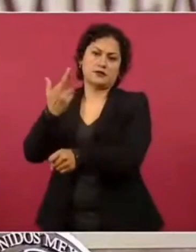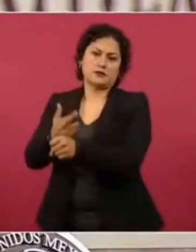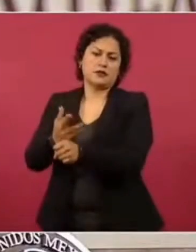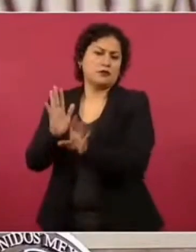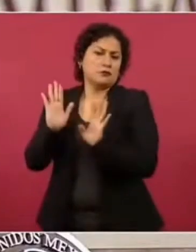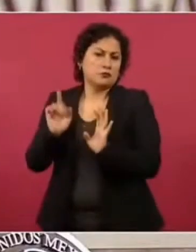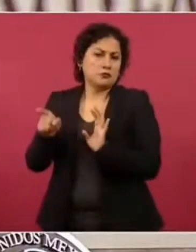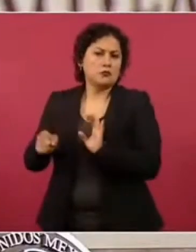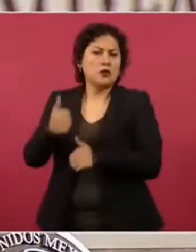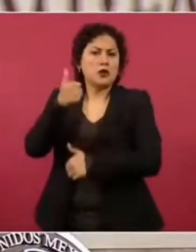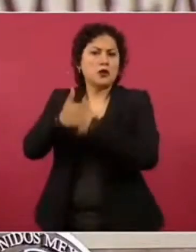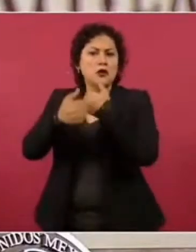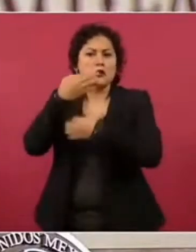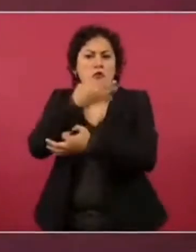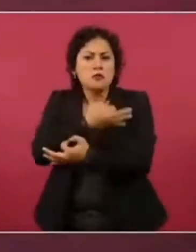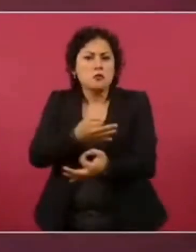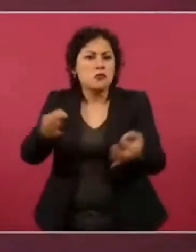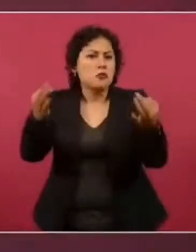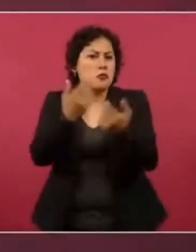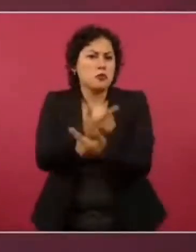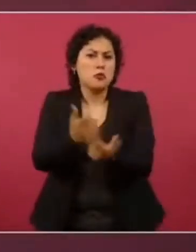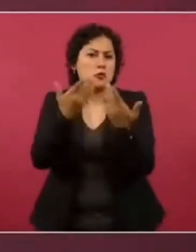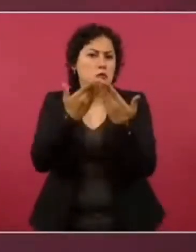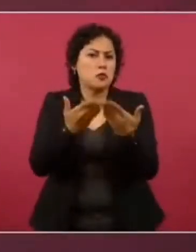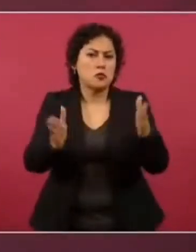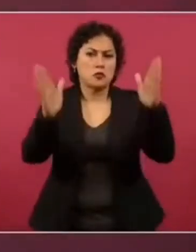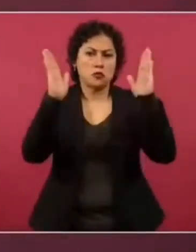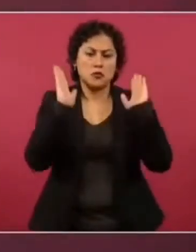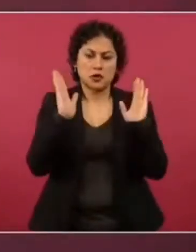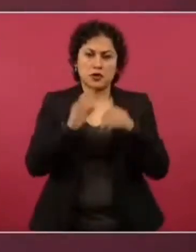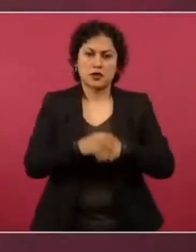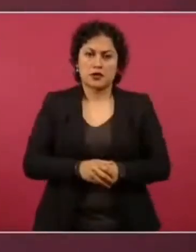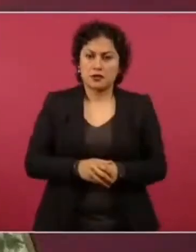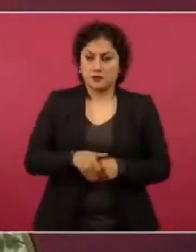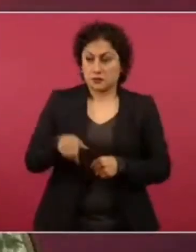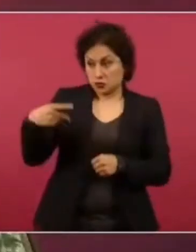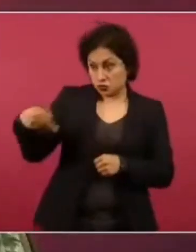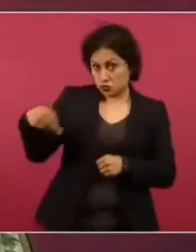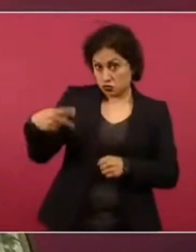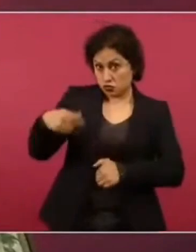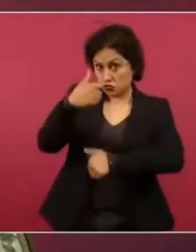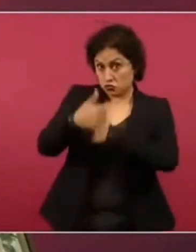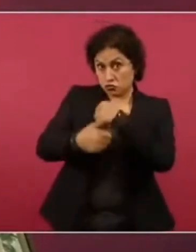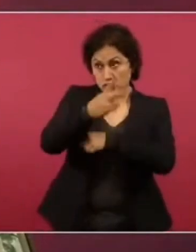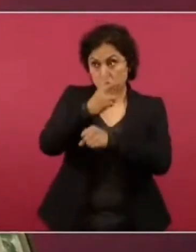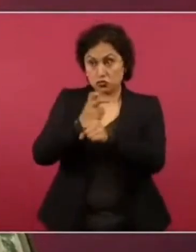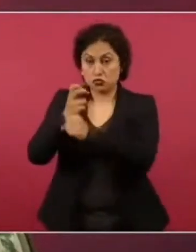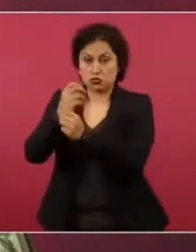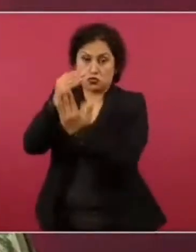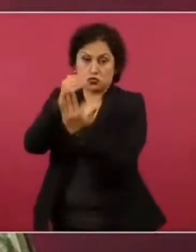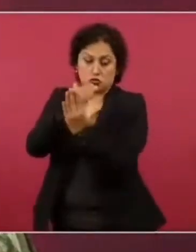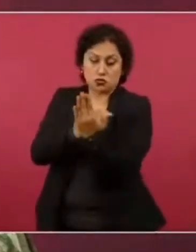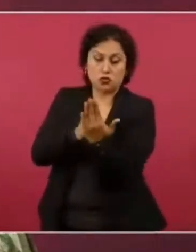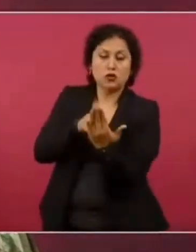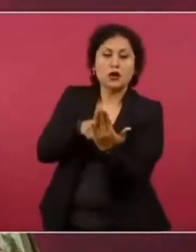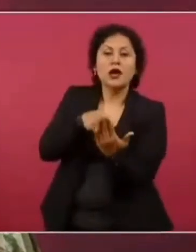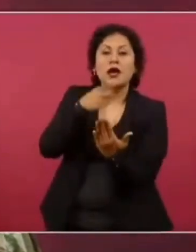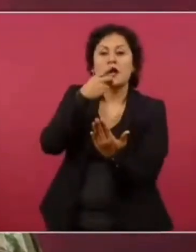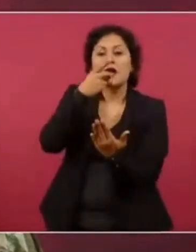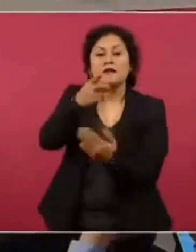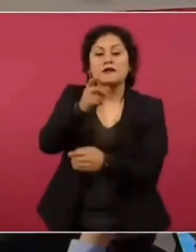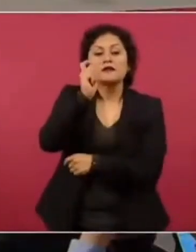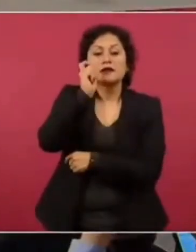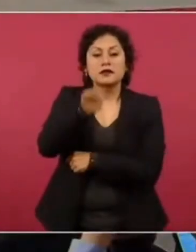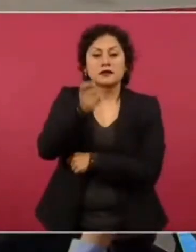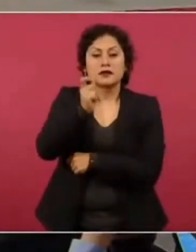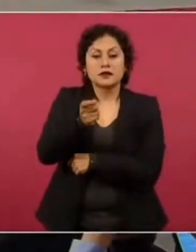que dentro de los parámetros que tiene también cuenta con las personas que